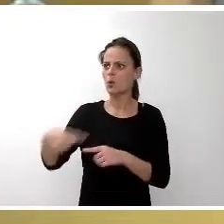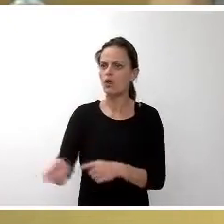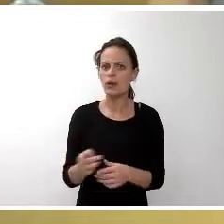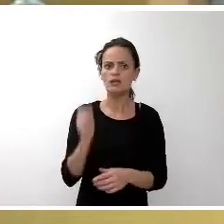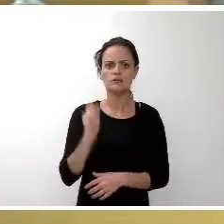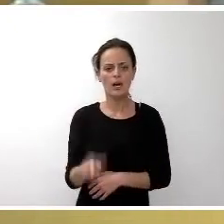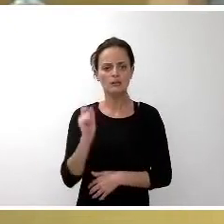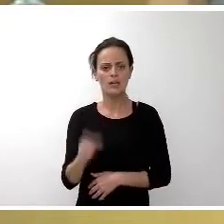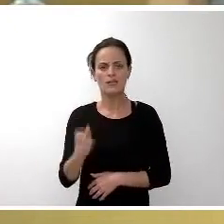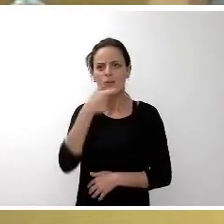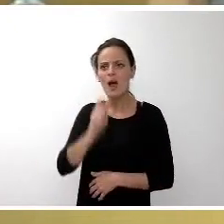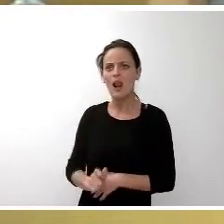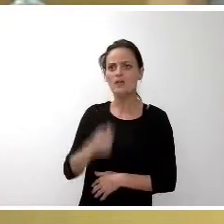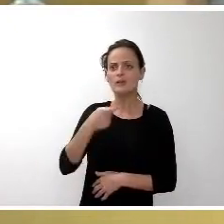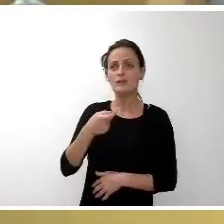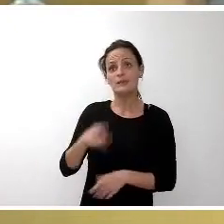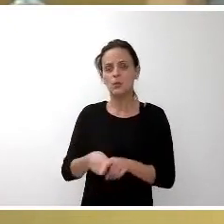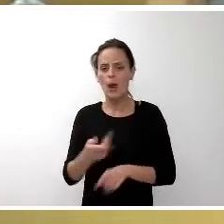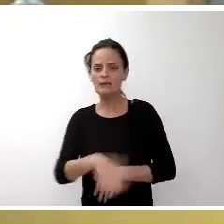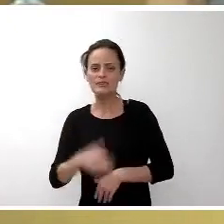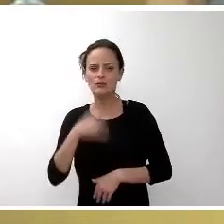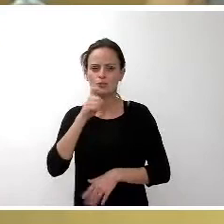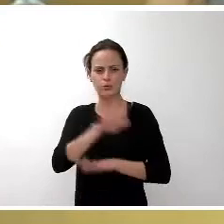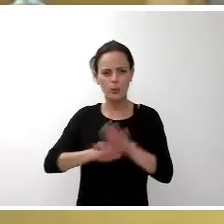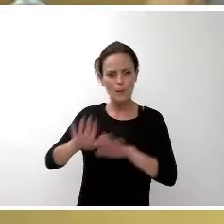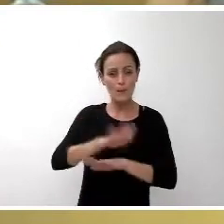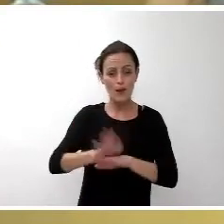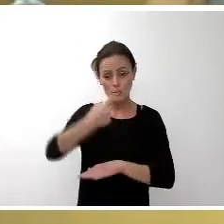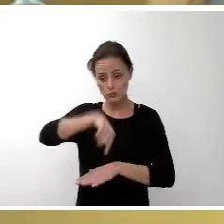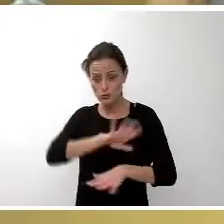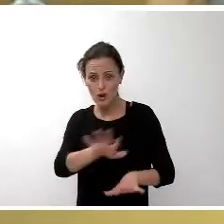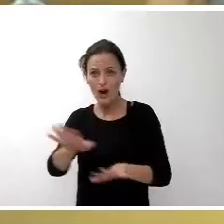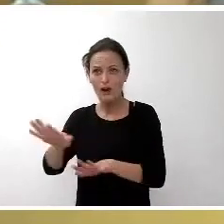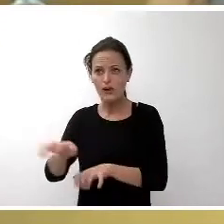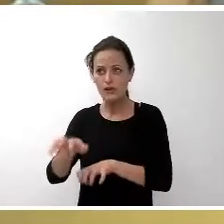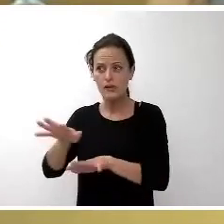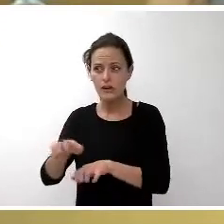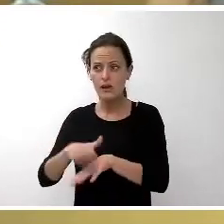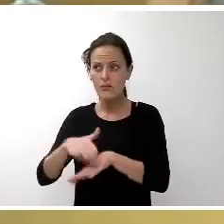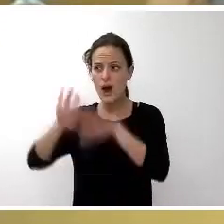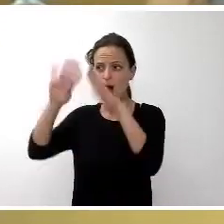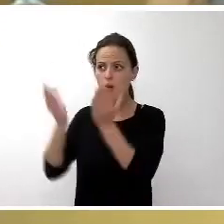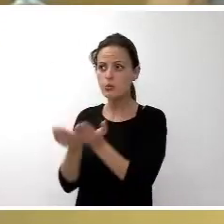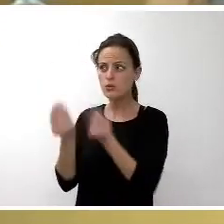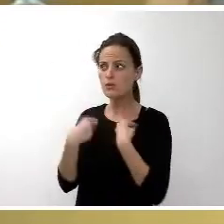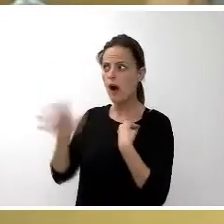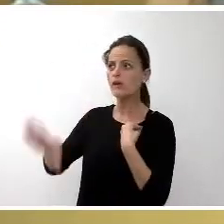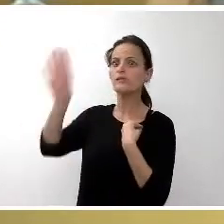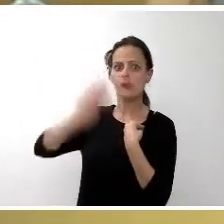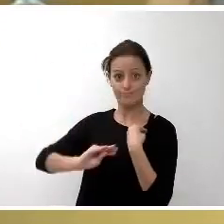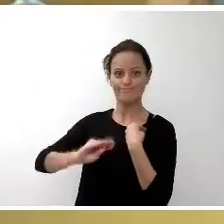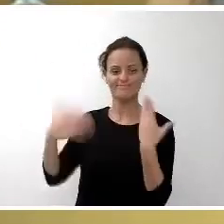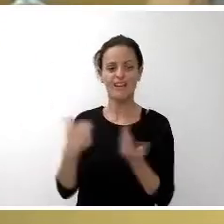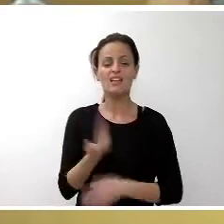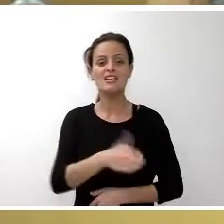Palabras que pueden parecer complejas para niños, pero que hemos tenido que aprender para comprender el mundo en el que vivimos. Los